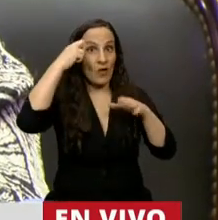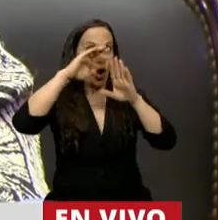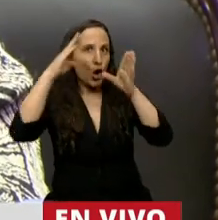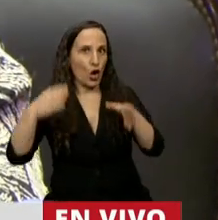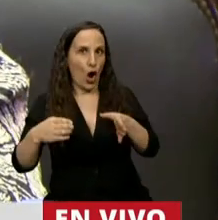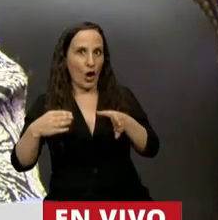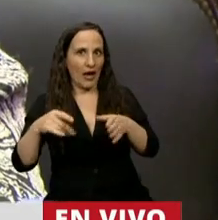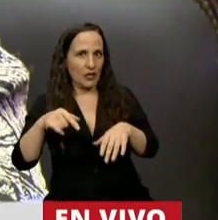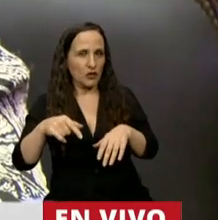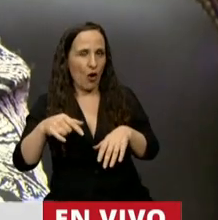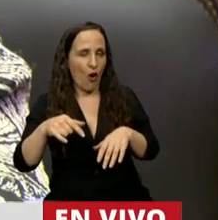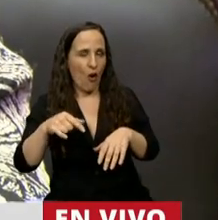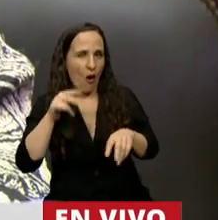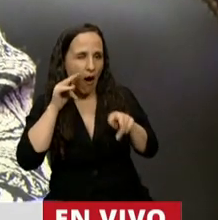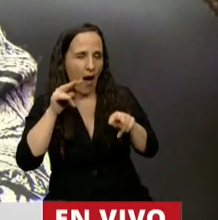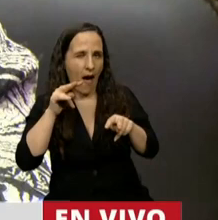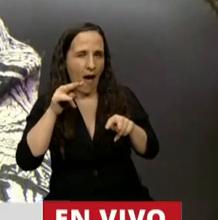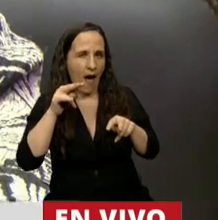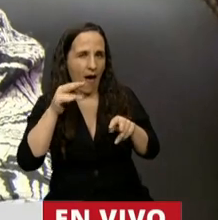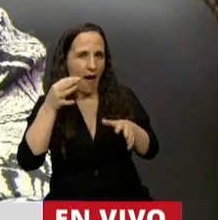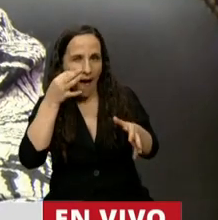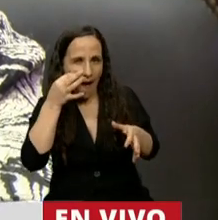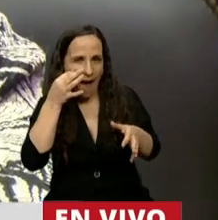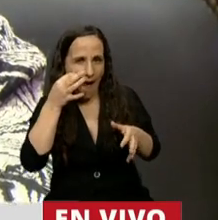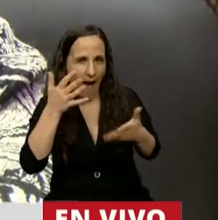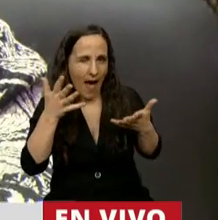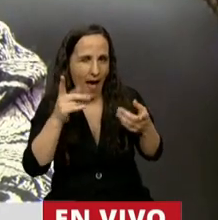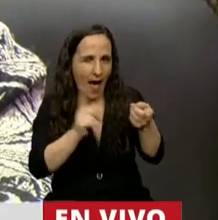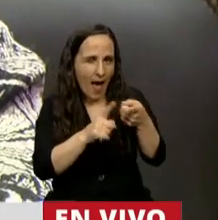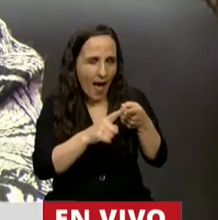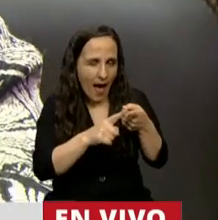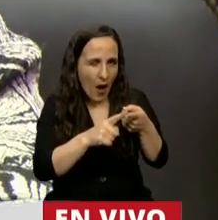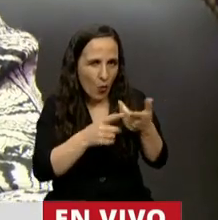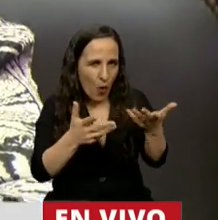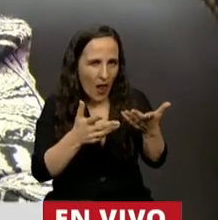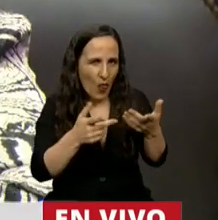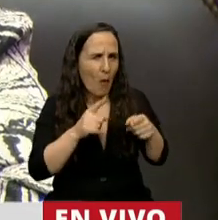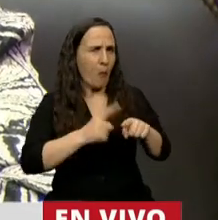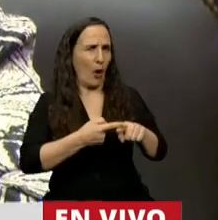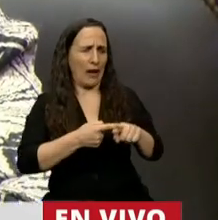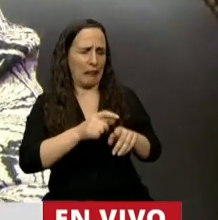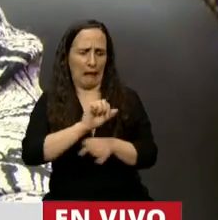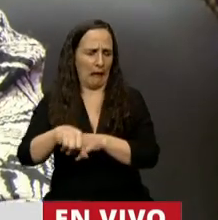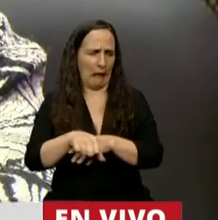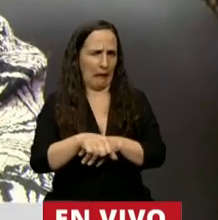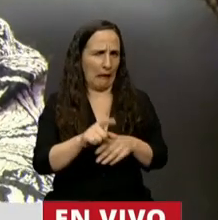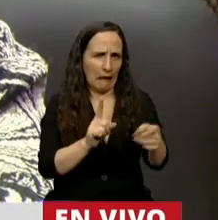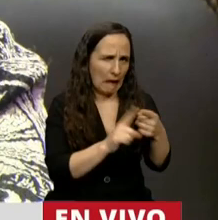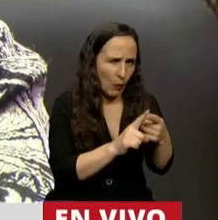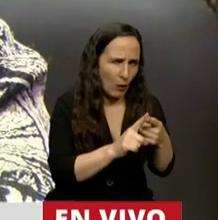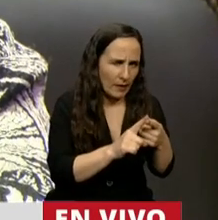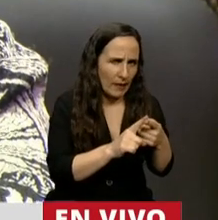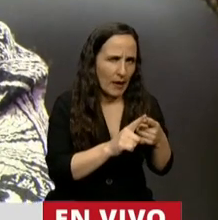testigo de acuerdos espurios, por fuera de cualquier lógica política. Personas que